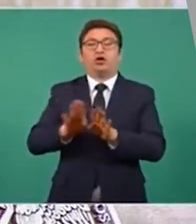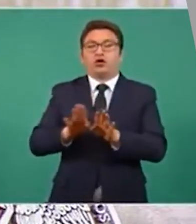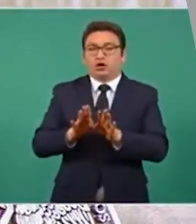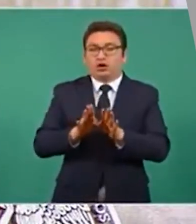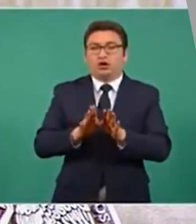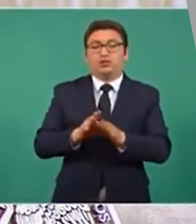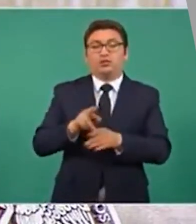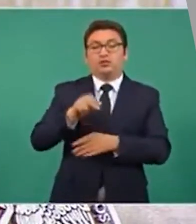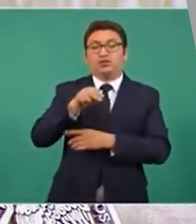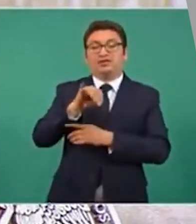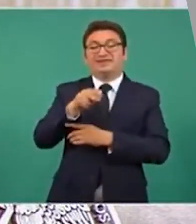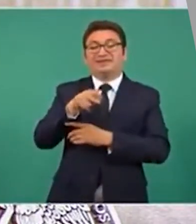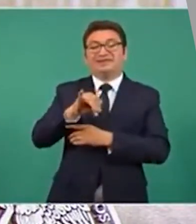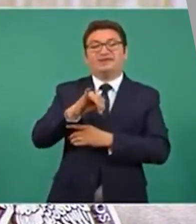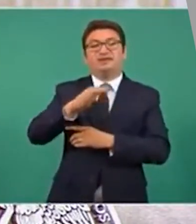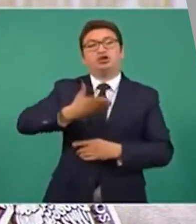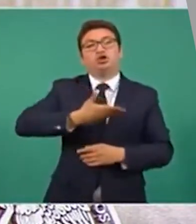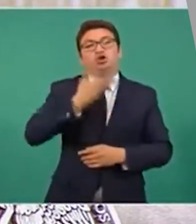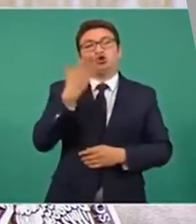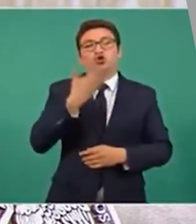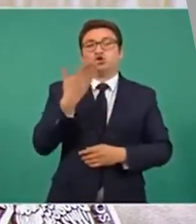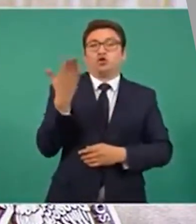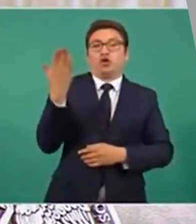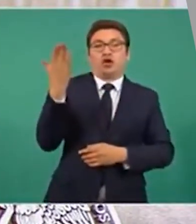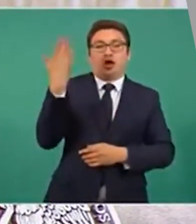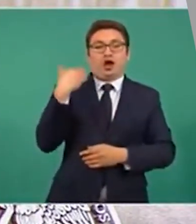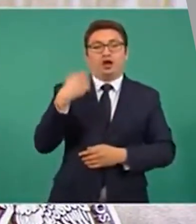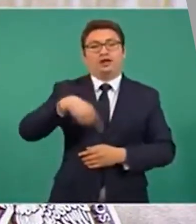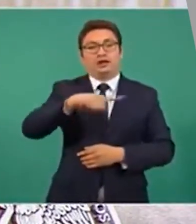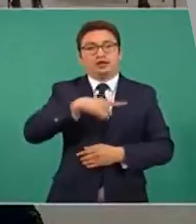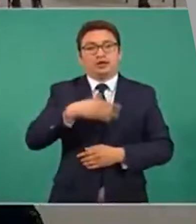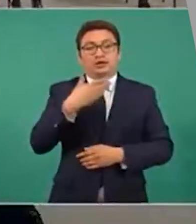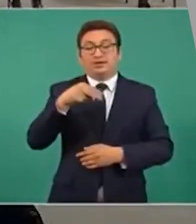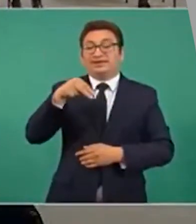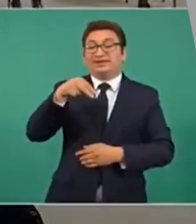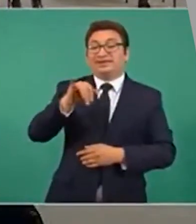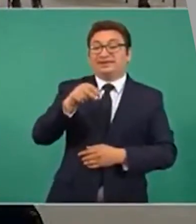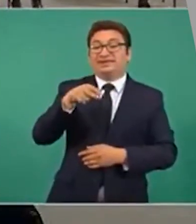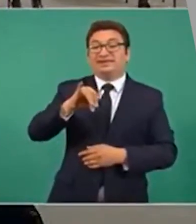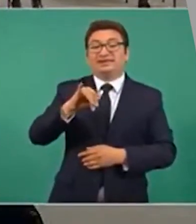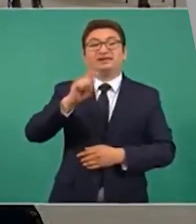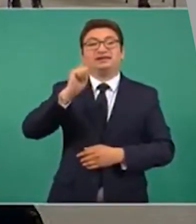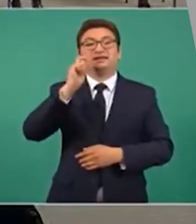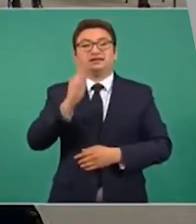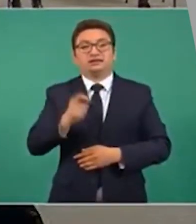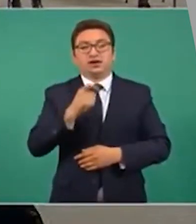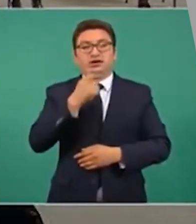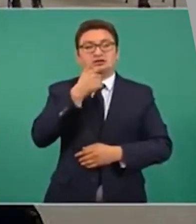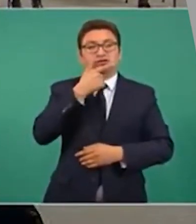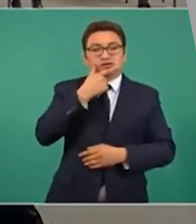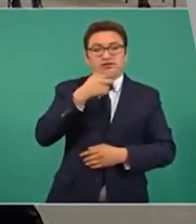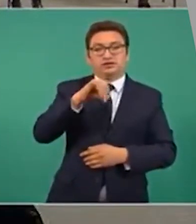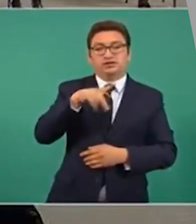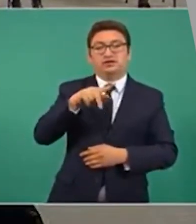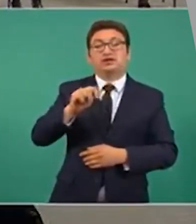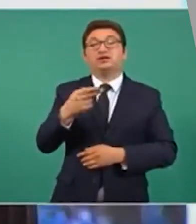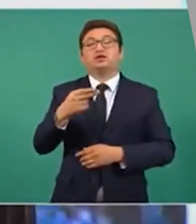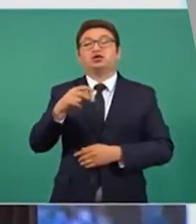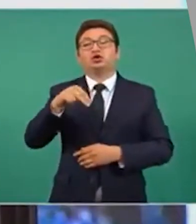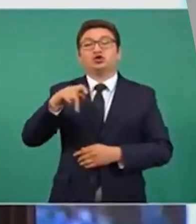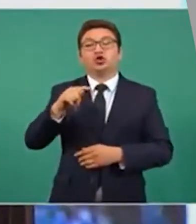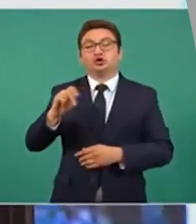Esta palabra es neoliberal por excelencia. Nini es una copia del acrónimo en inglés NEET, Not